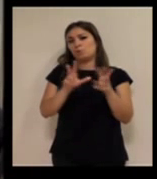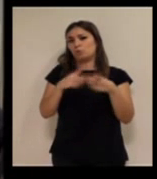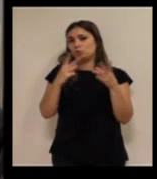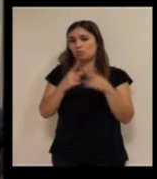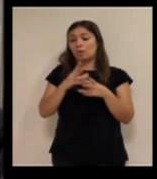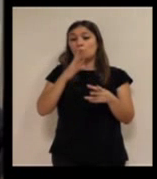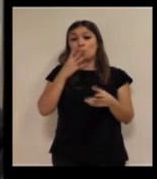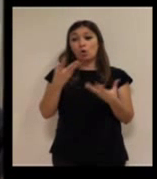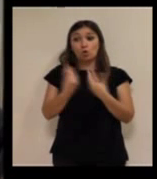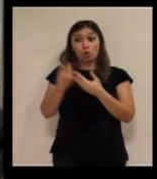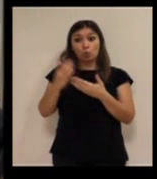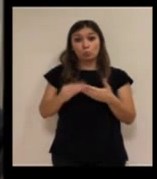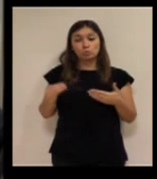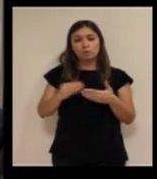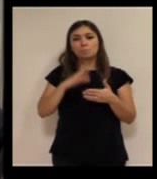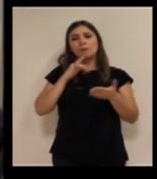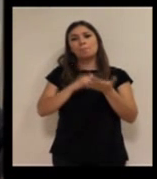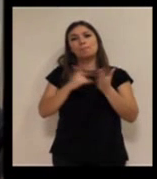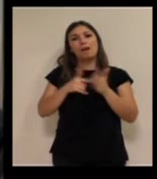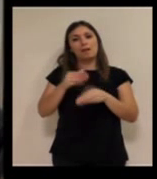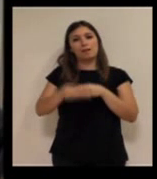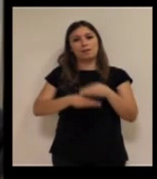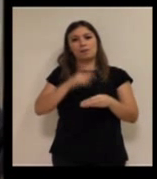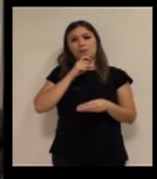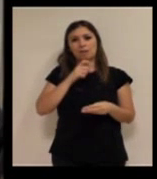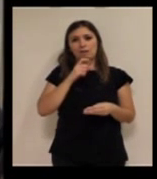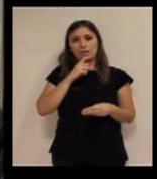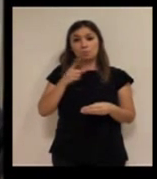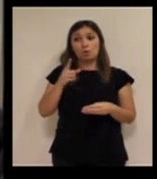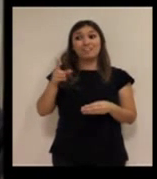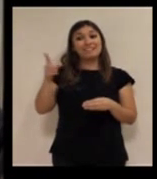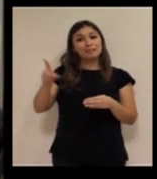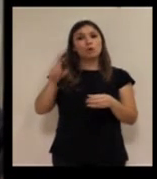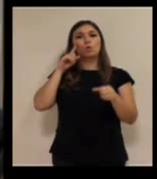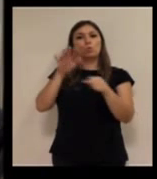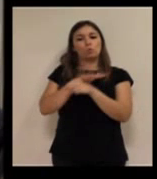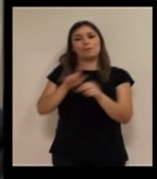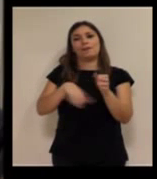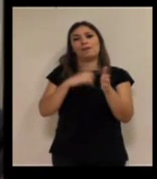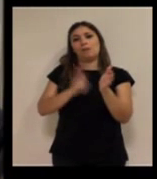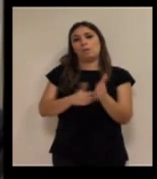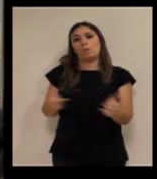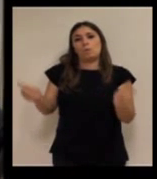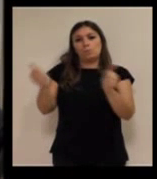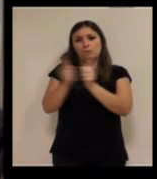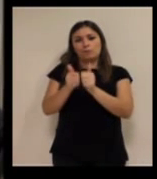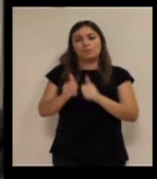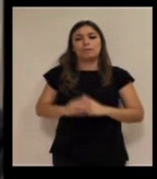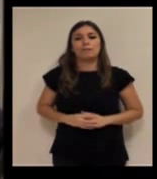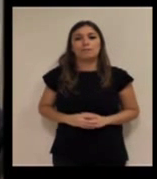diseñan el plan de intervención con el usuario cuando es un usuario que viene bajo la ley de dependencia.